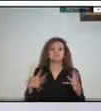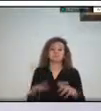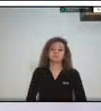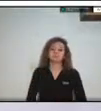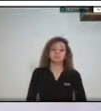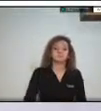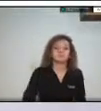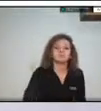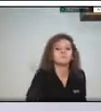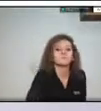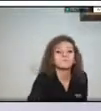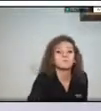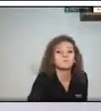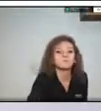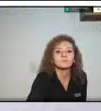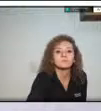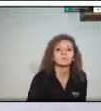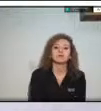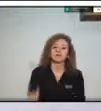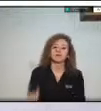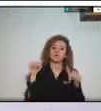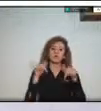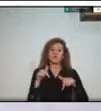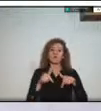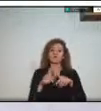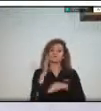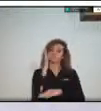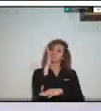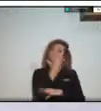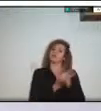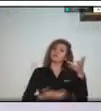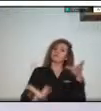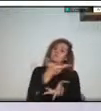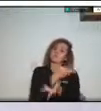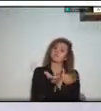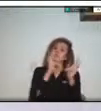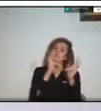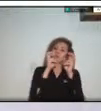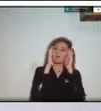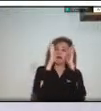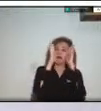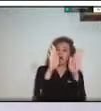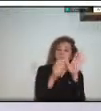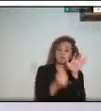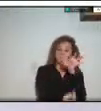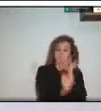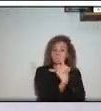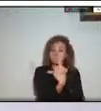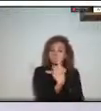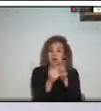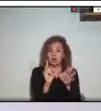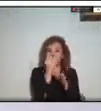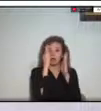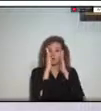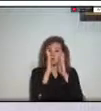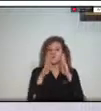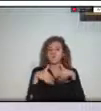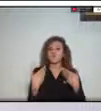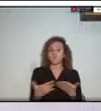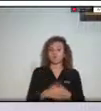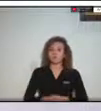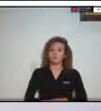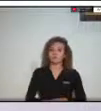que es todo lo referente al proceso de manejo de desastres por supuesto que cabe hablar